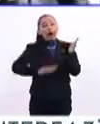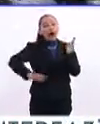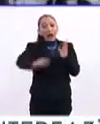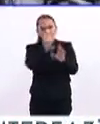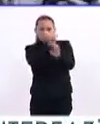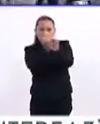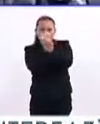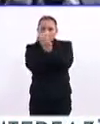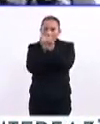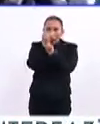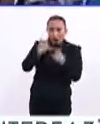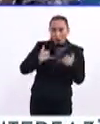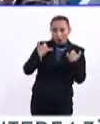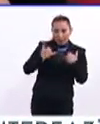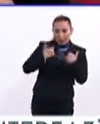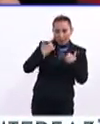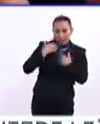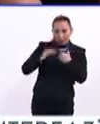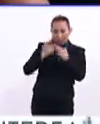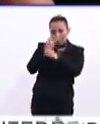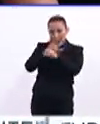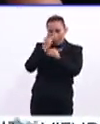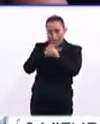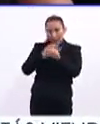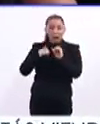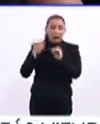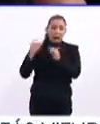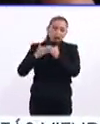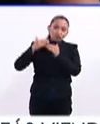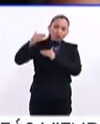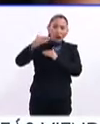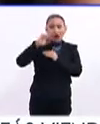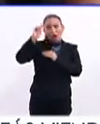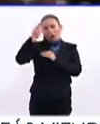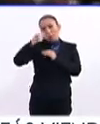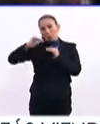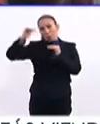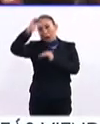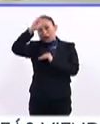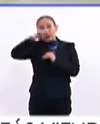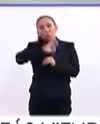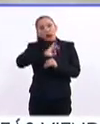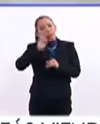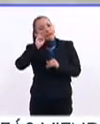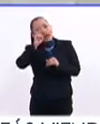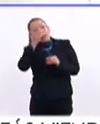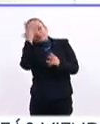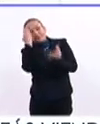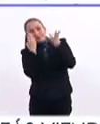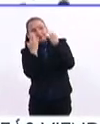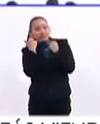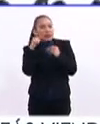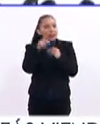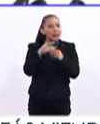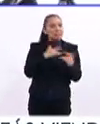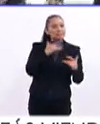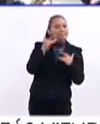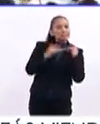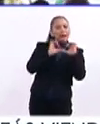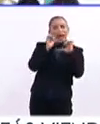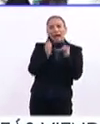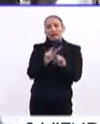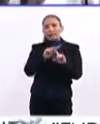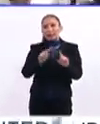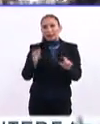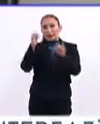de estudio en el que los jóvenes de nivel medio superior en adelante puedan generar nuevas formas de educación y percepción del